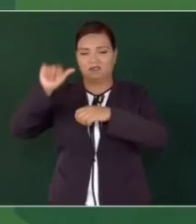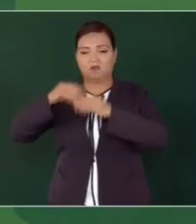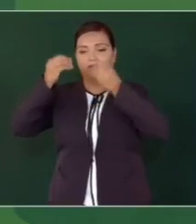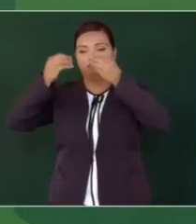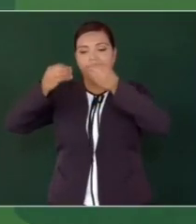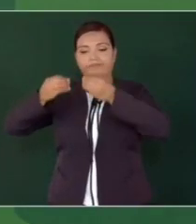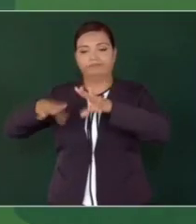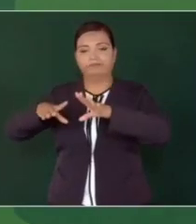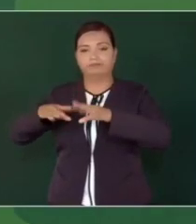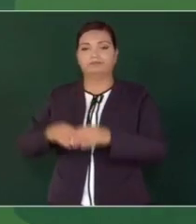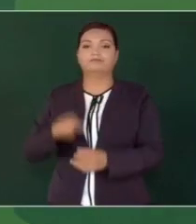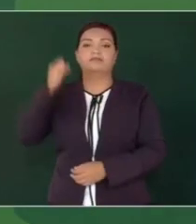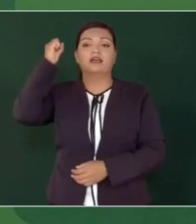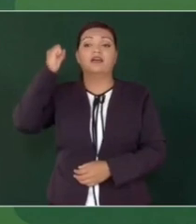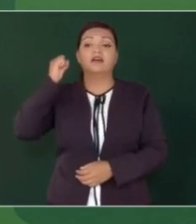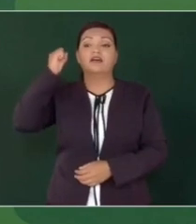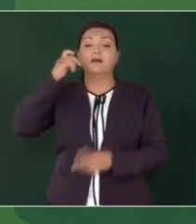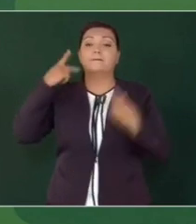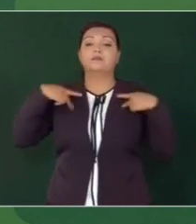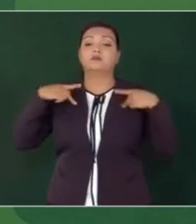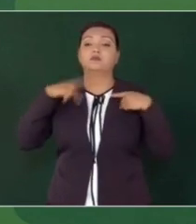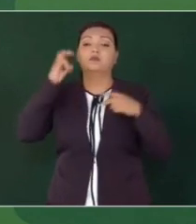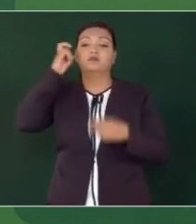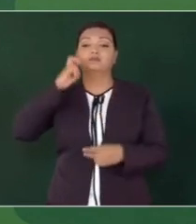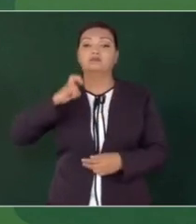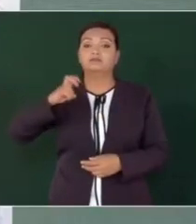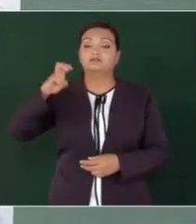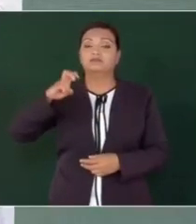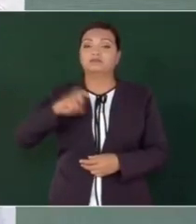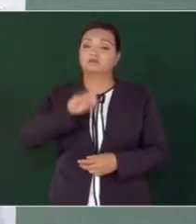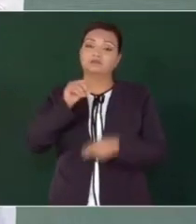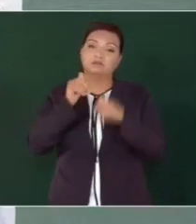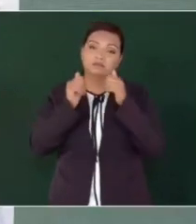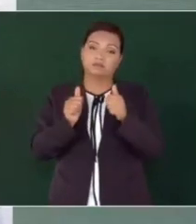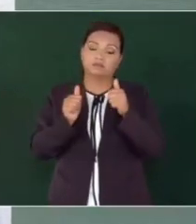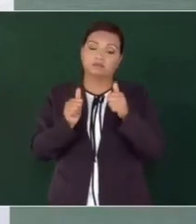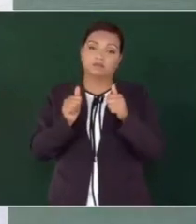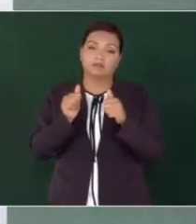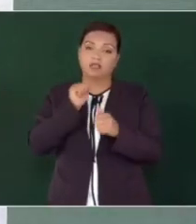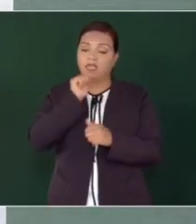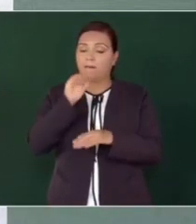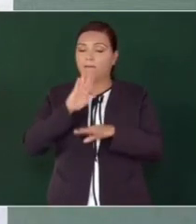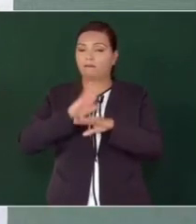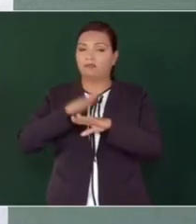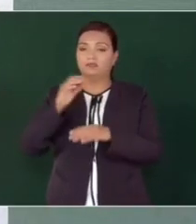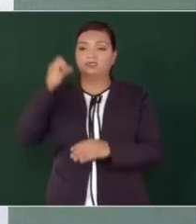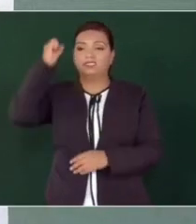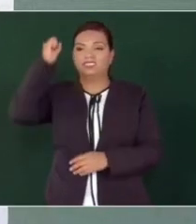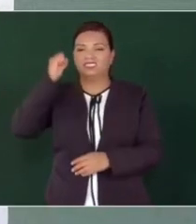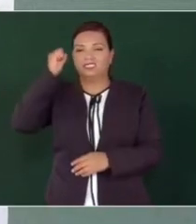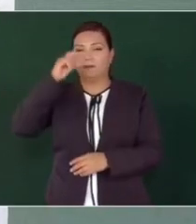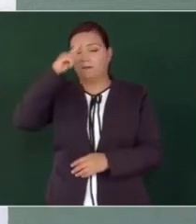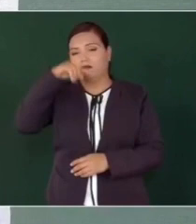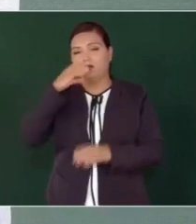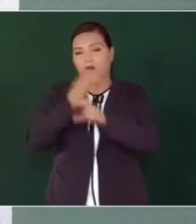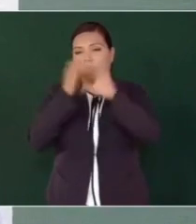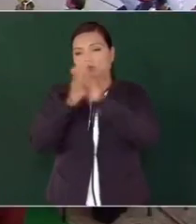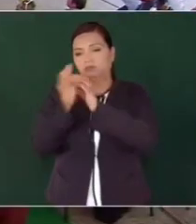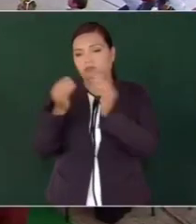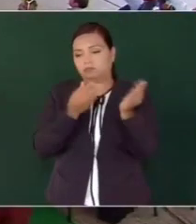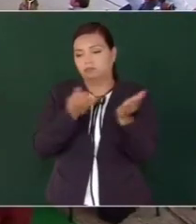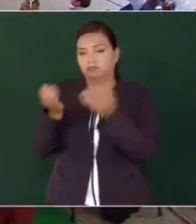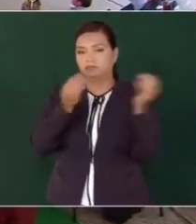los trenes de pasajeros y quedaron nada más trenes de carga. Entonces,